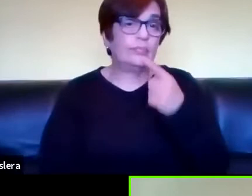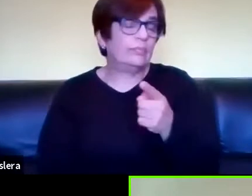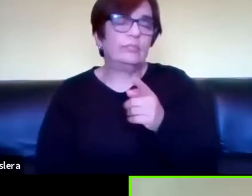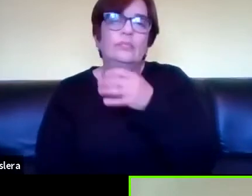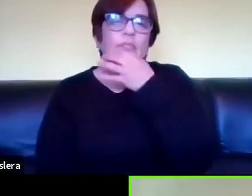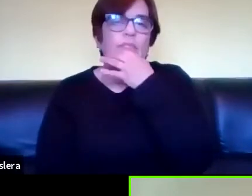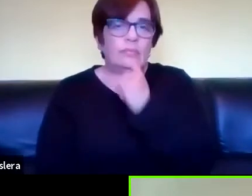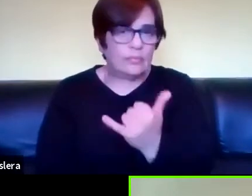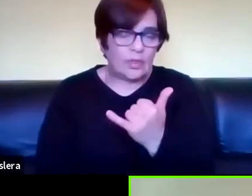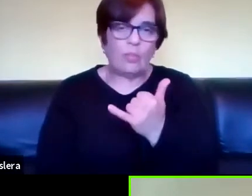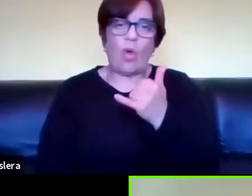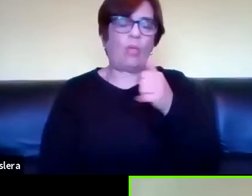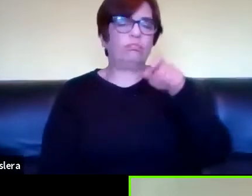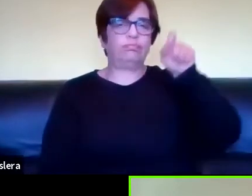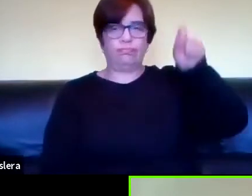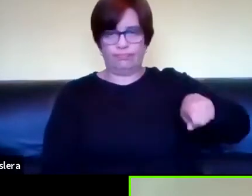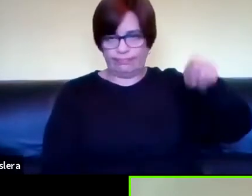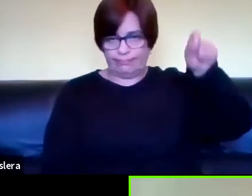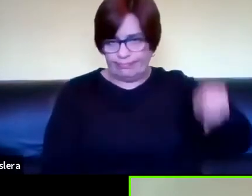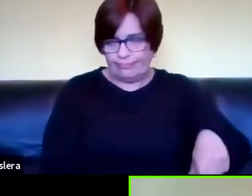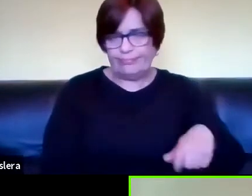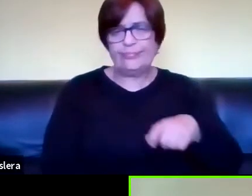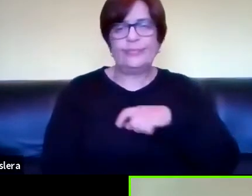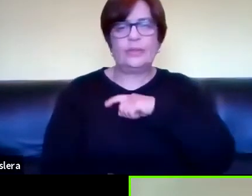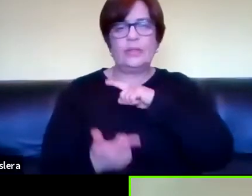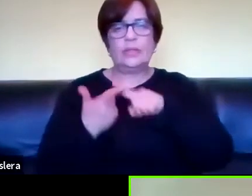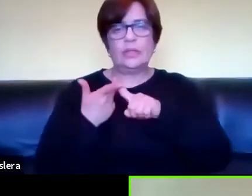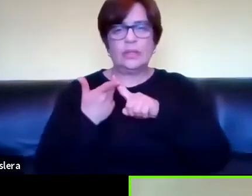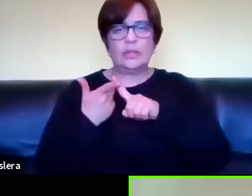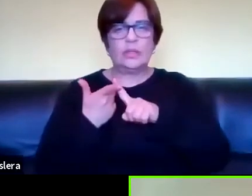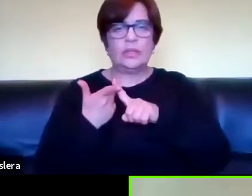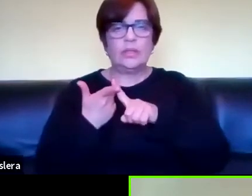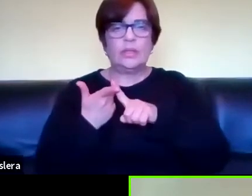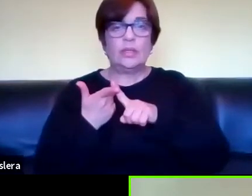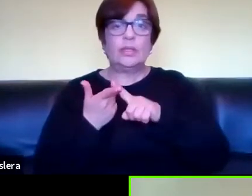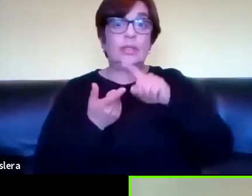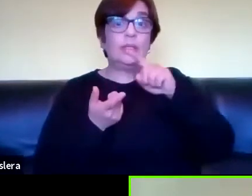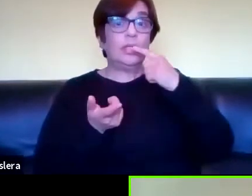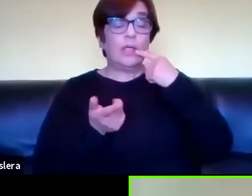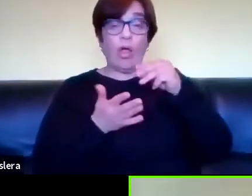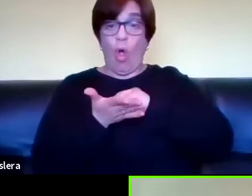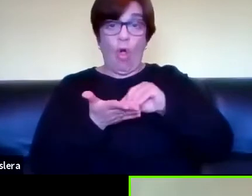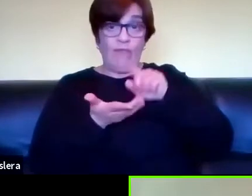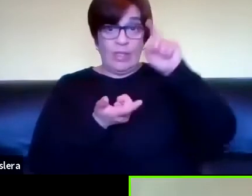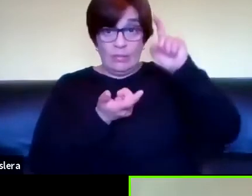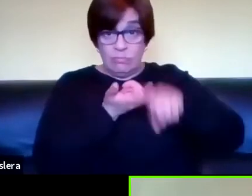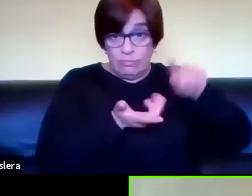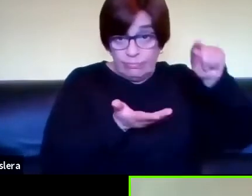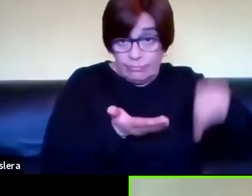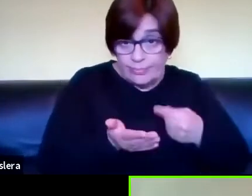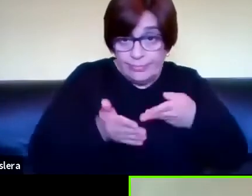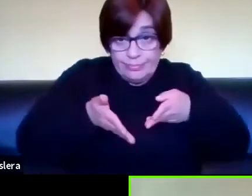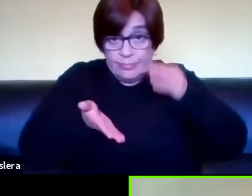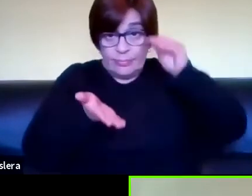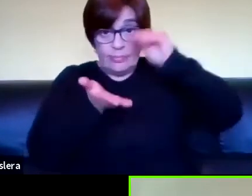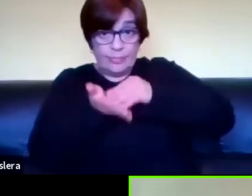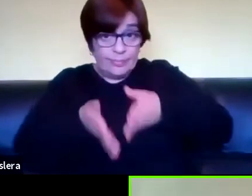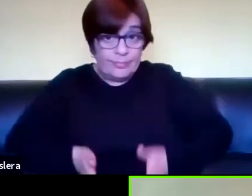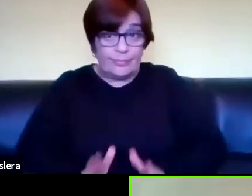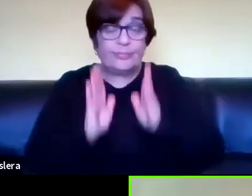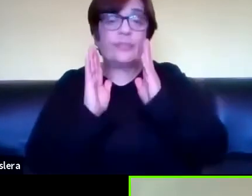el Poder Judicial el Registro Civil las universidades todo el mundo archiva textos